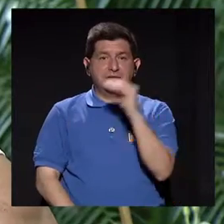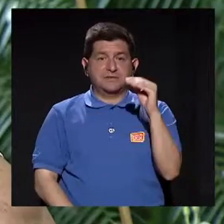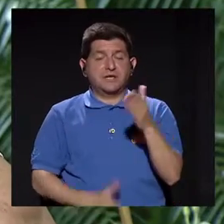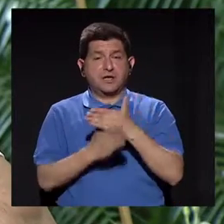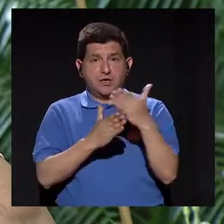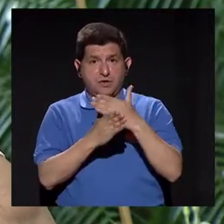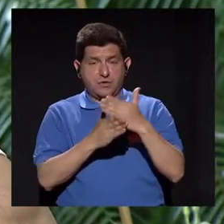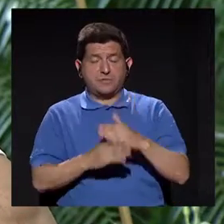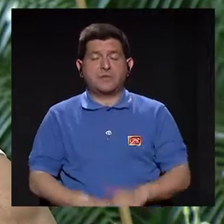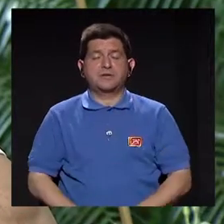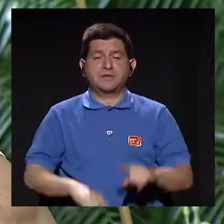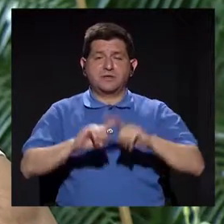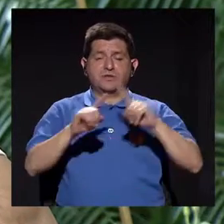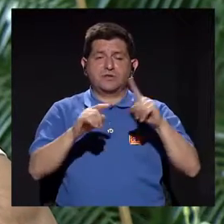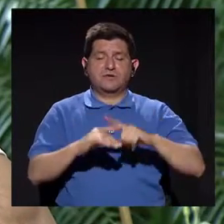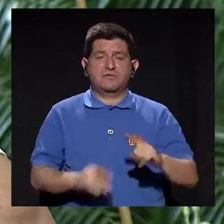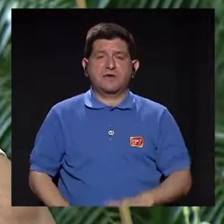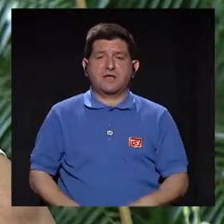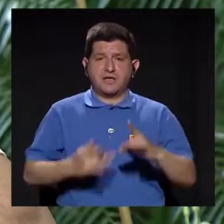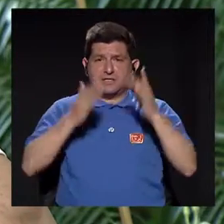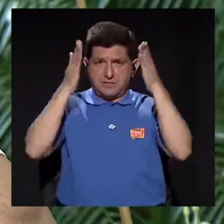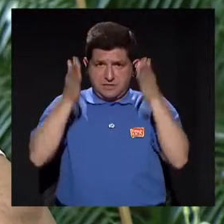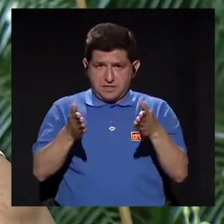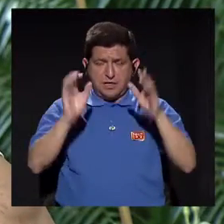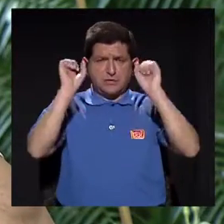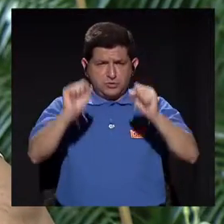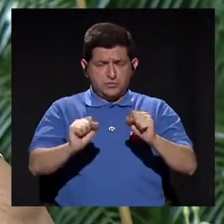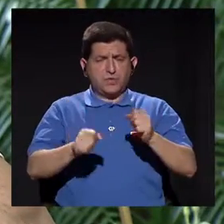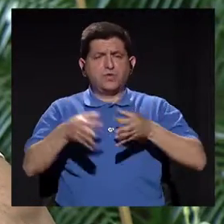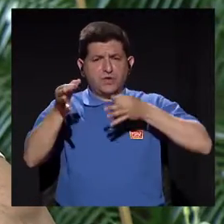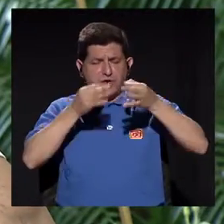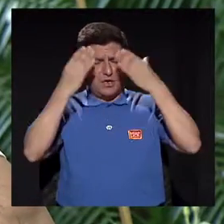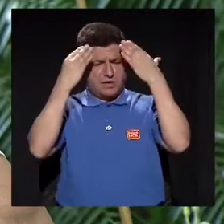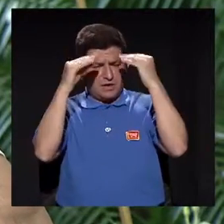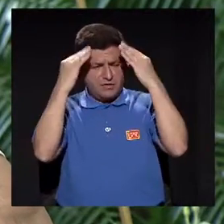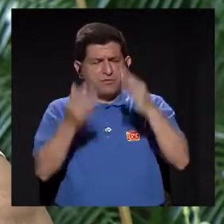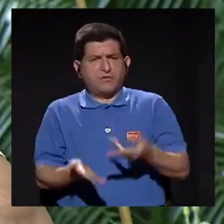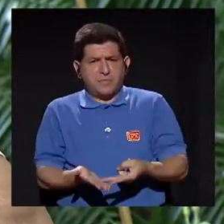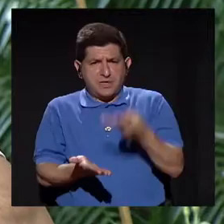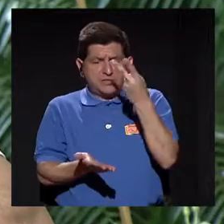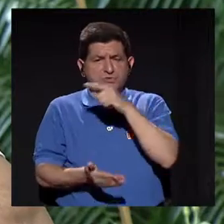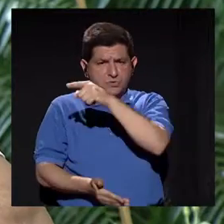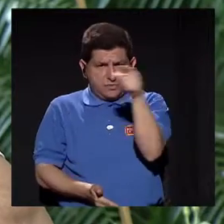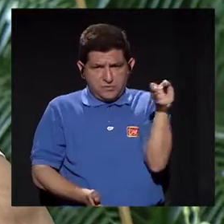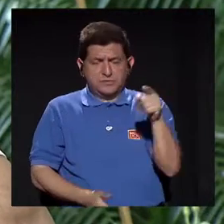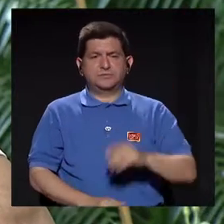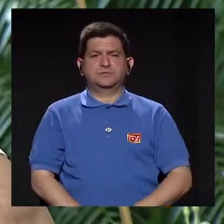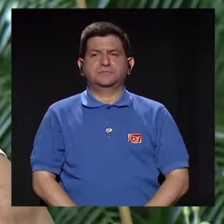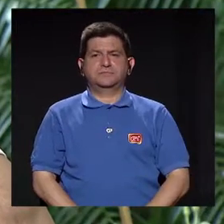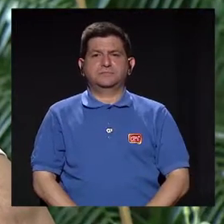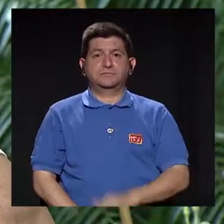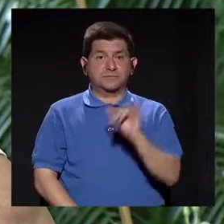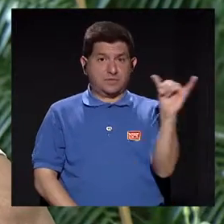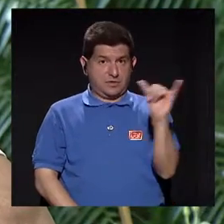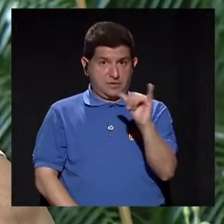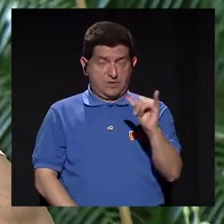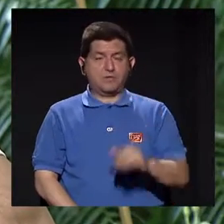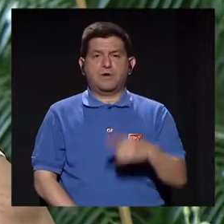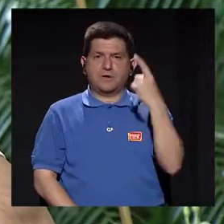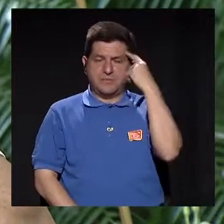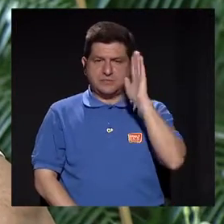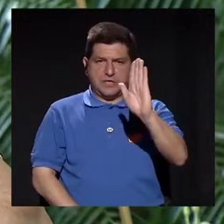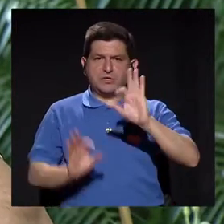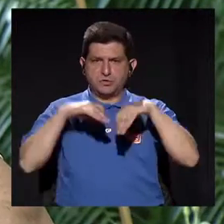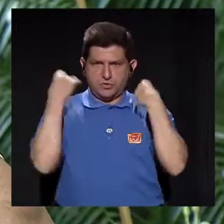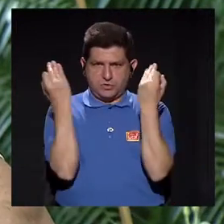compartir también con charlistas que nos puedan suministrar información que sea valiosa para ustedes y para sus